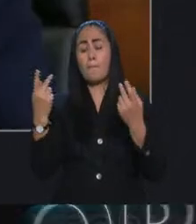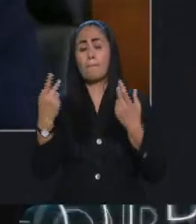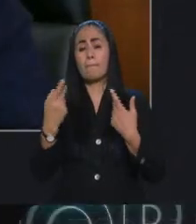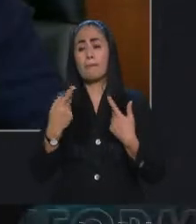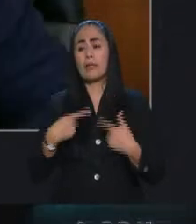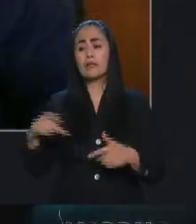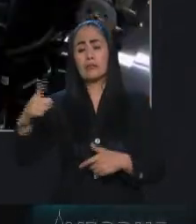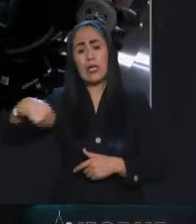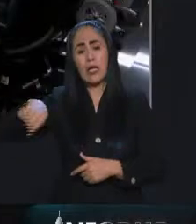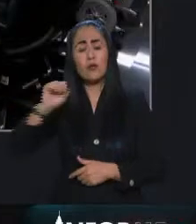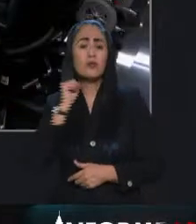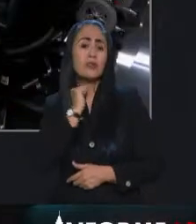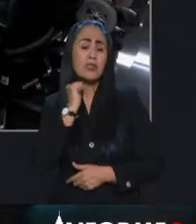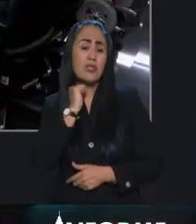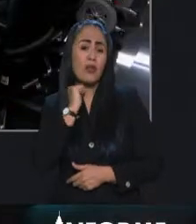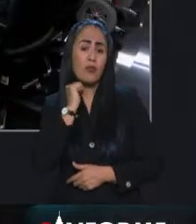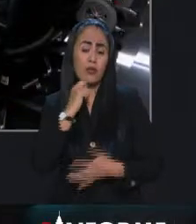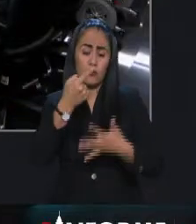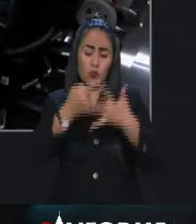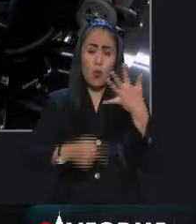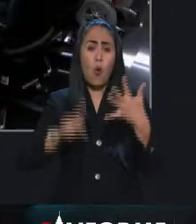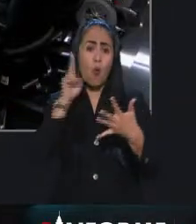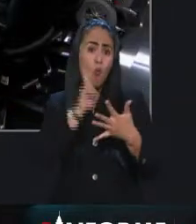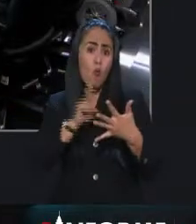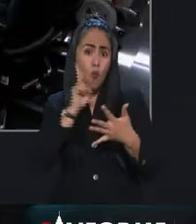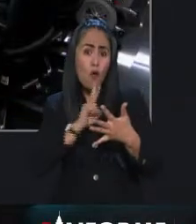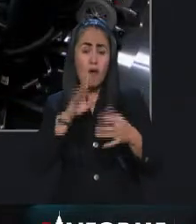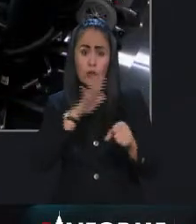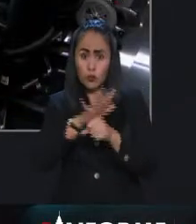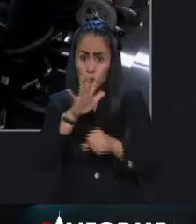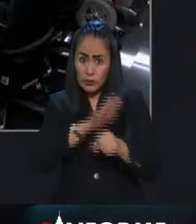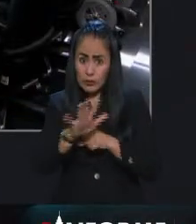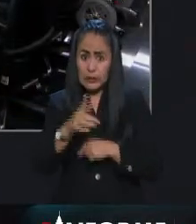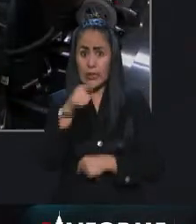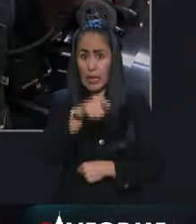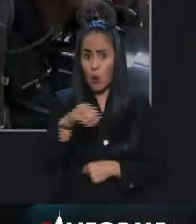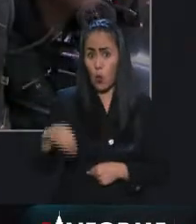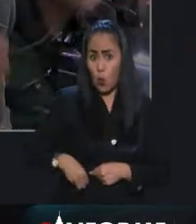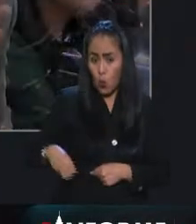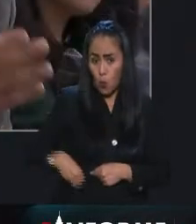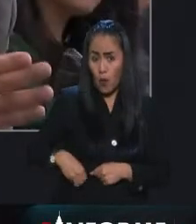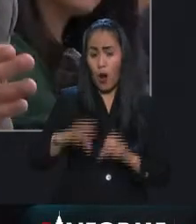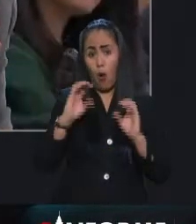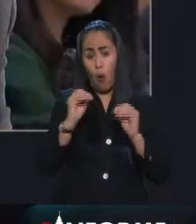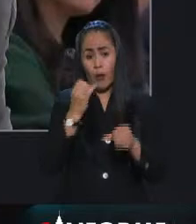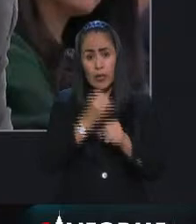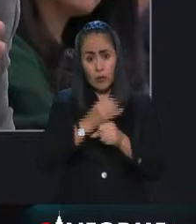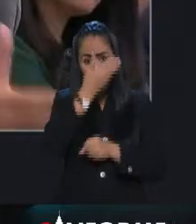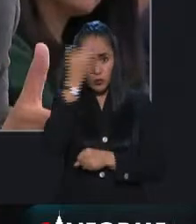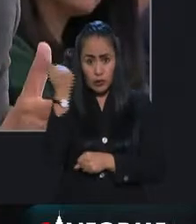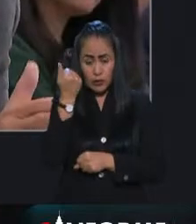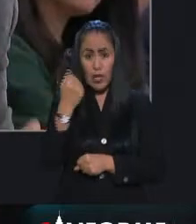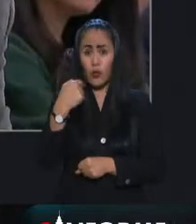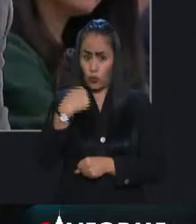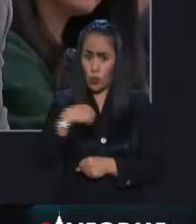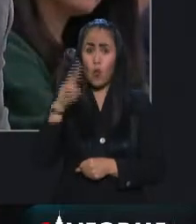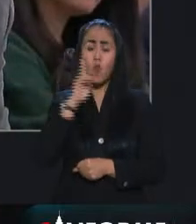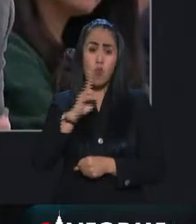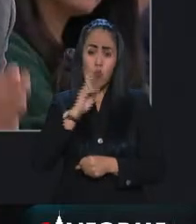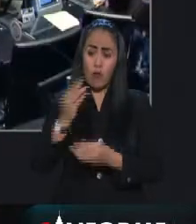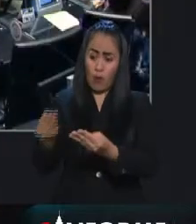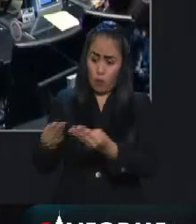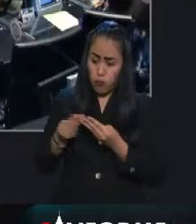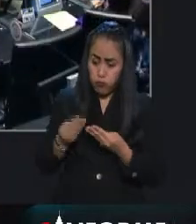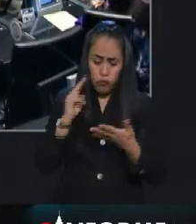al menos tenemos elementos ni para decir qué es culpable o qué es inocente. Yo no tengo ningún elemento para